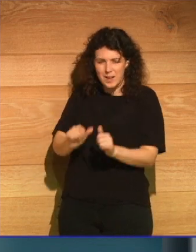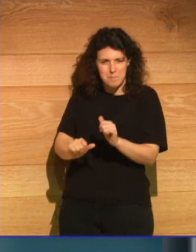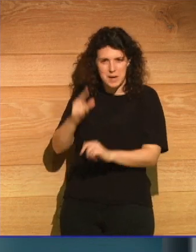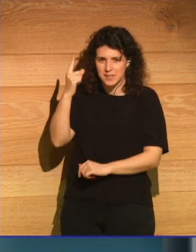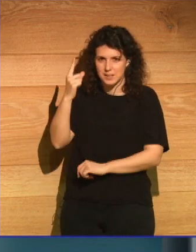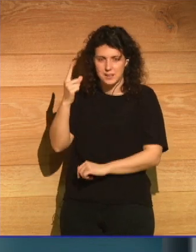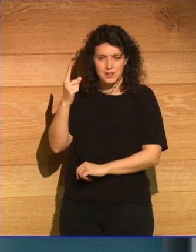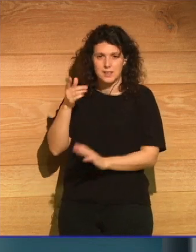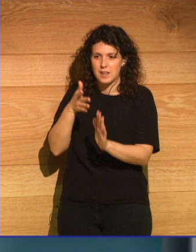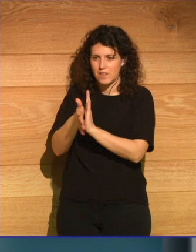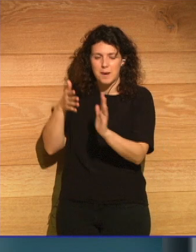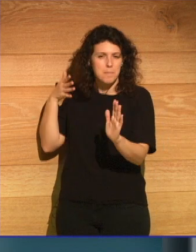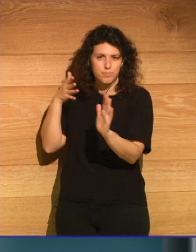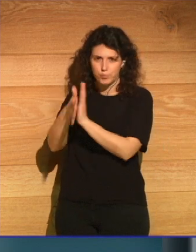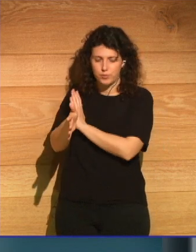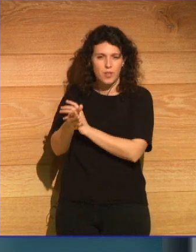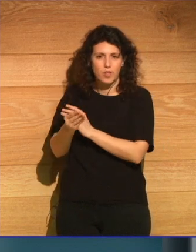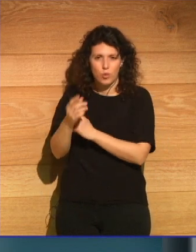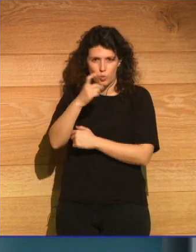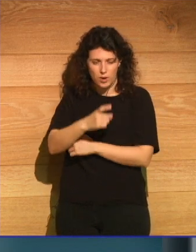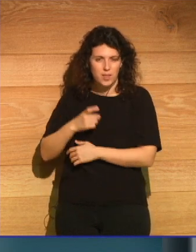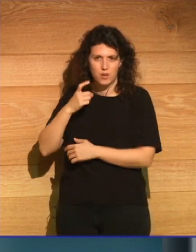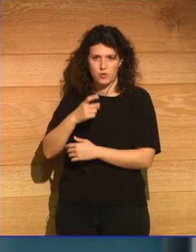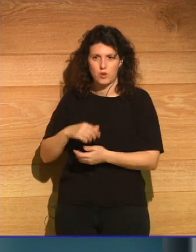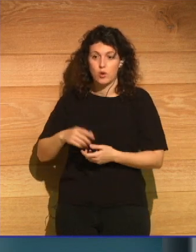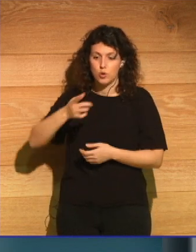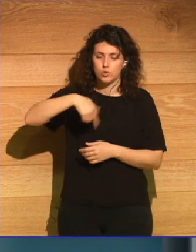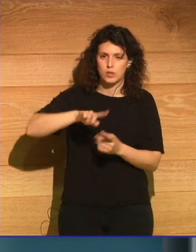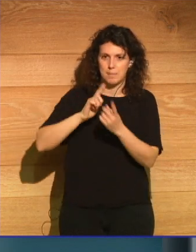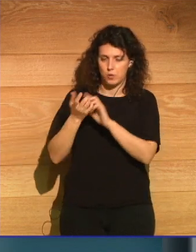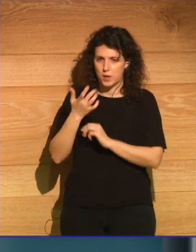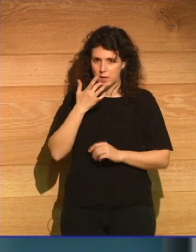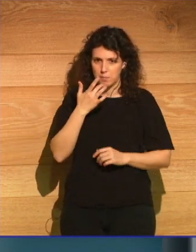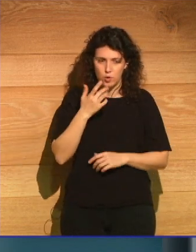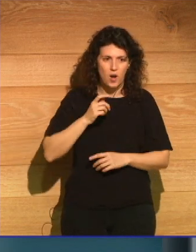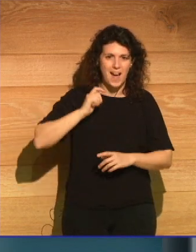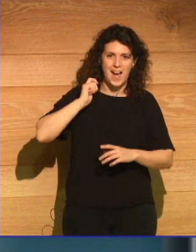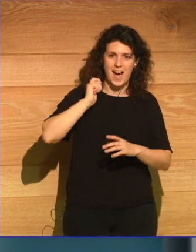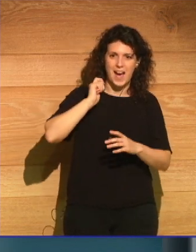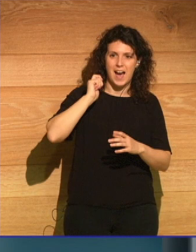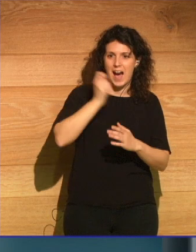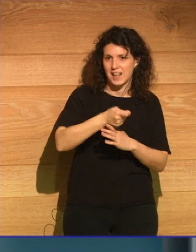más tiempo dura. Nos hemos pasado del hacha de mano